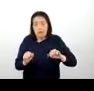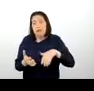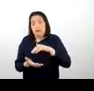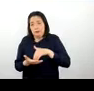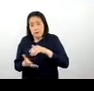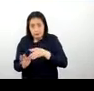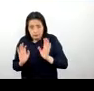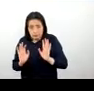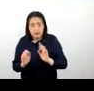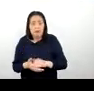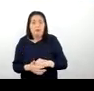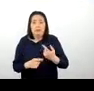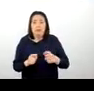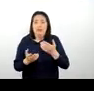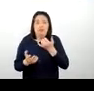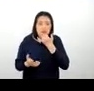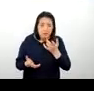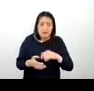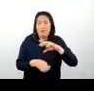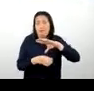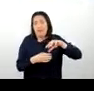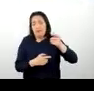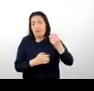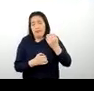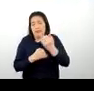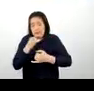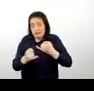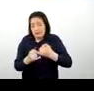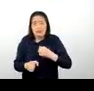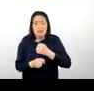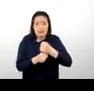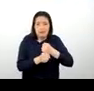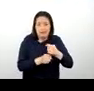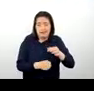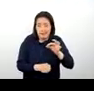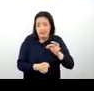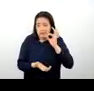Entonces, para lo que viene a ser esta Feria Internacional del Café, esperamos